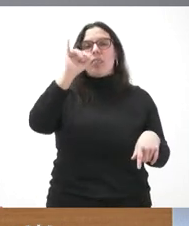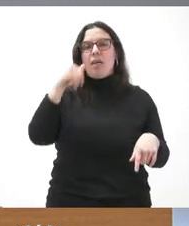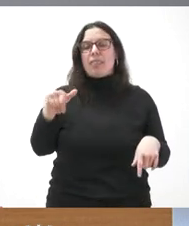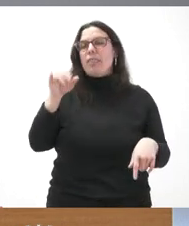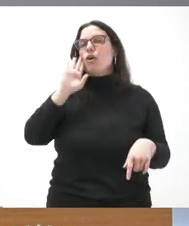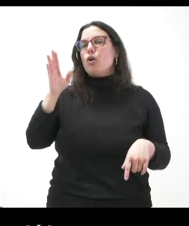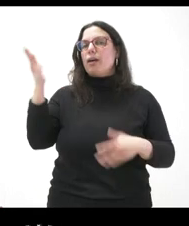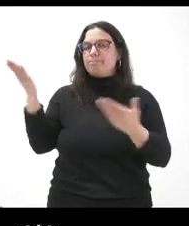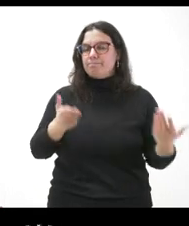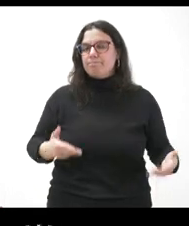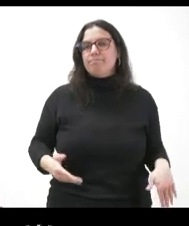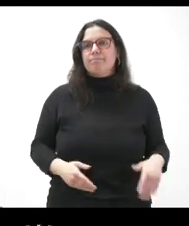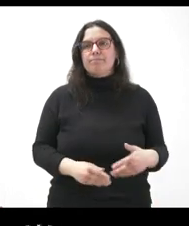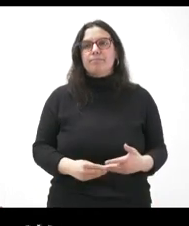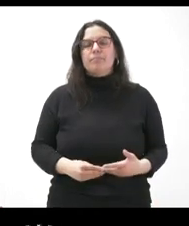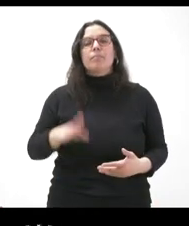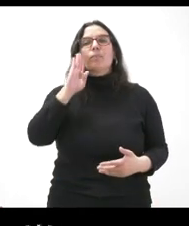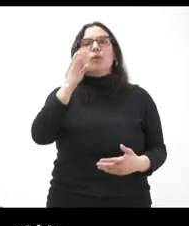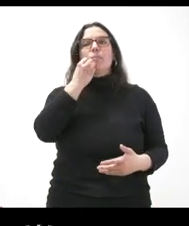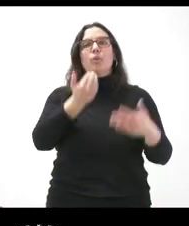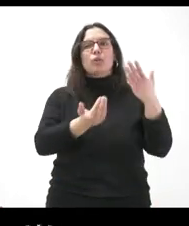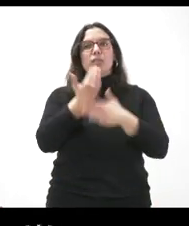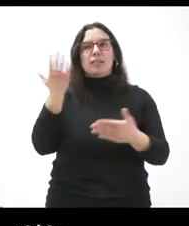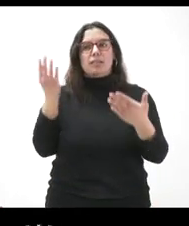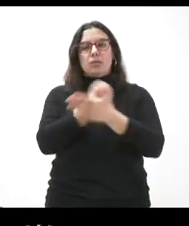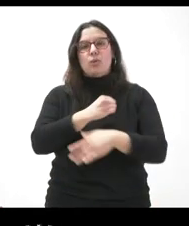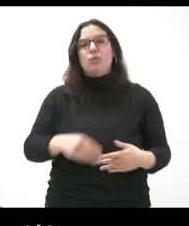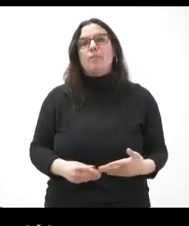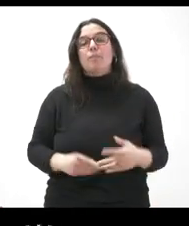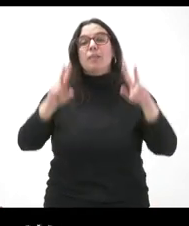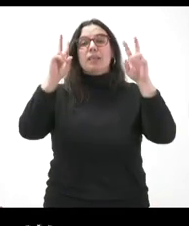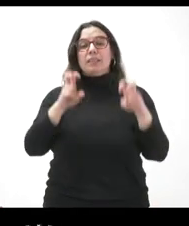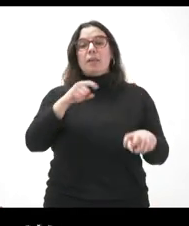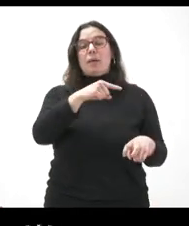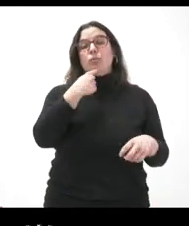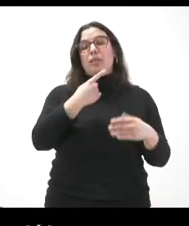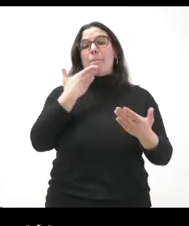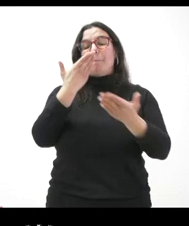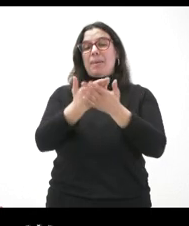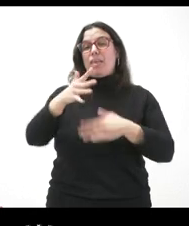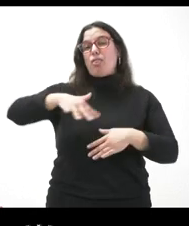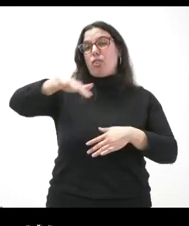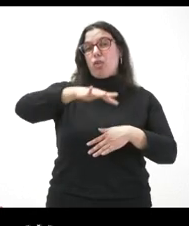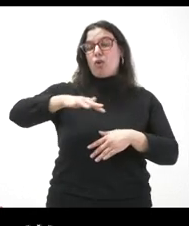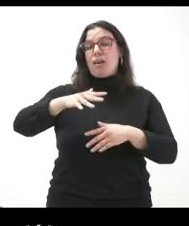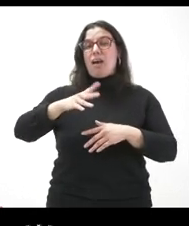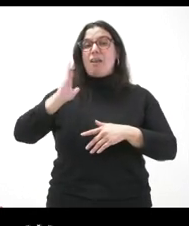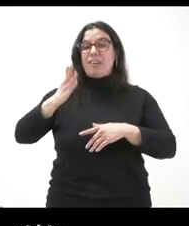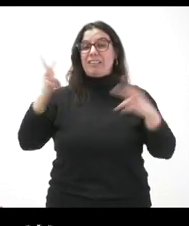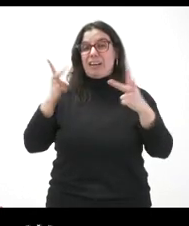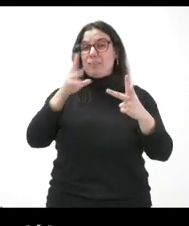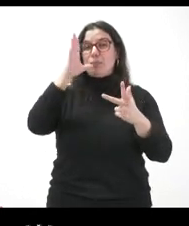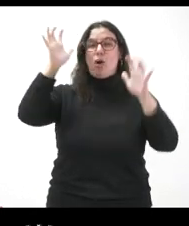Begoña, adelante. Hola, muy buenos días a todos. Sobre esta petición de zona gravemente afectada por las inundaciones,